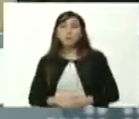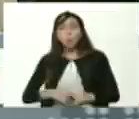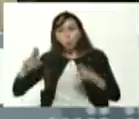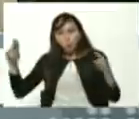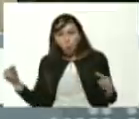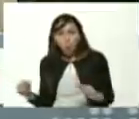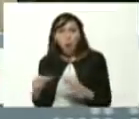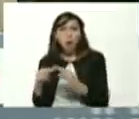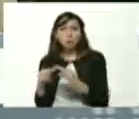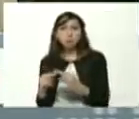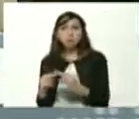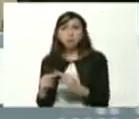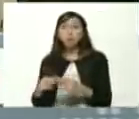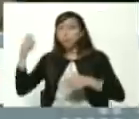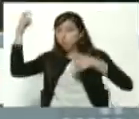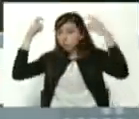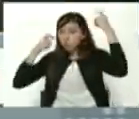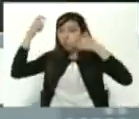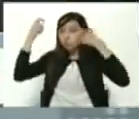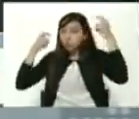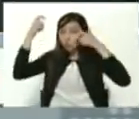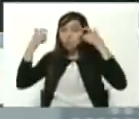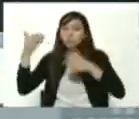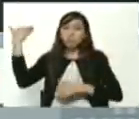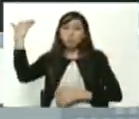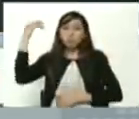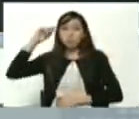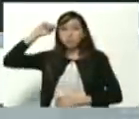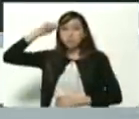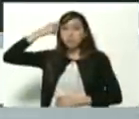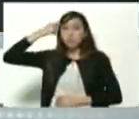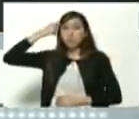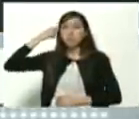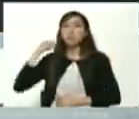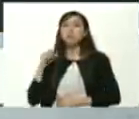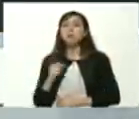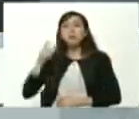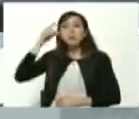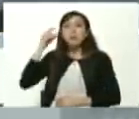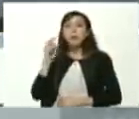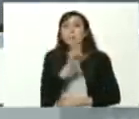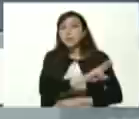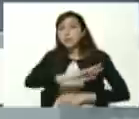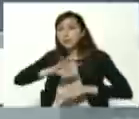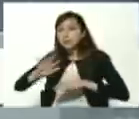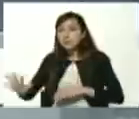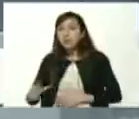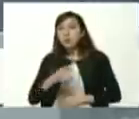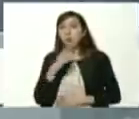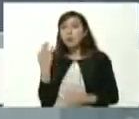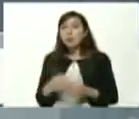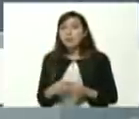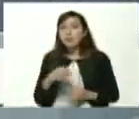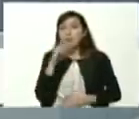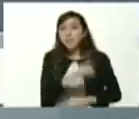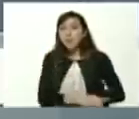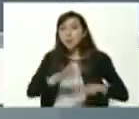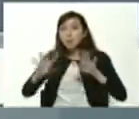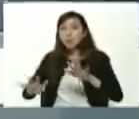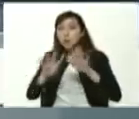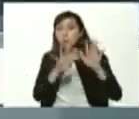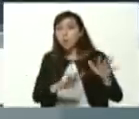encuentro con el comandante Hugo Chávez el 25 de septiembre de 1994